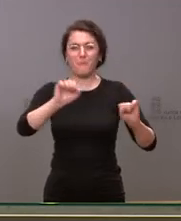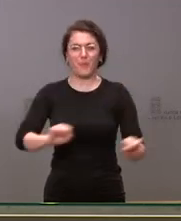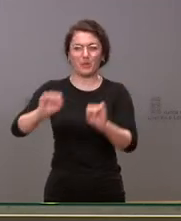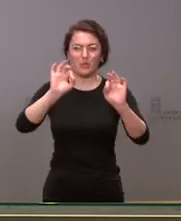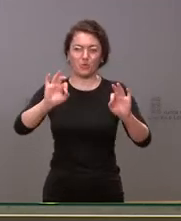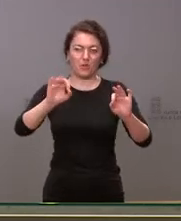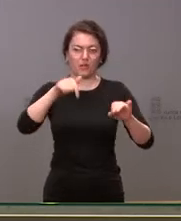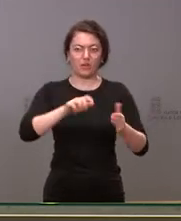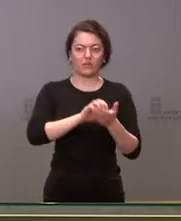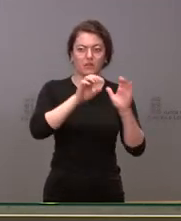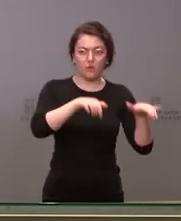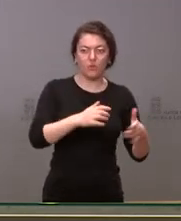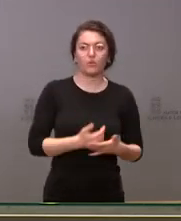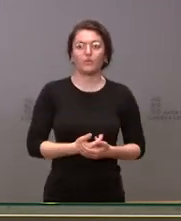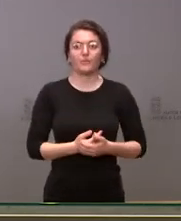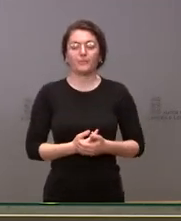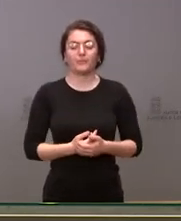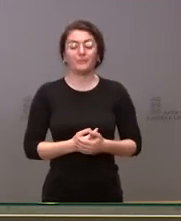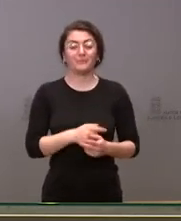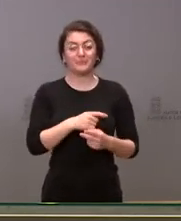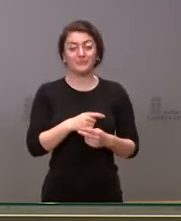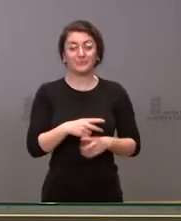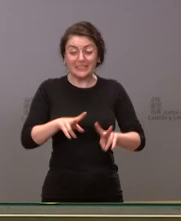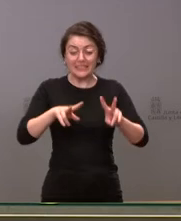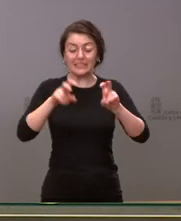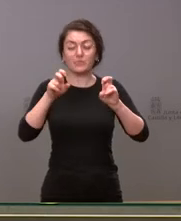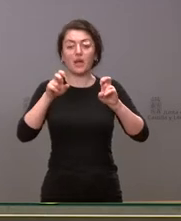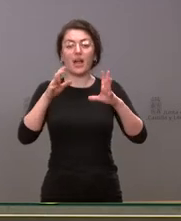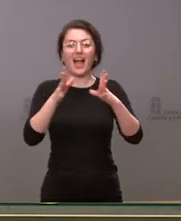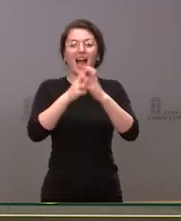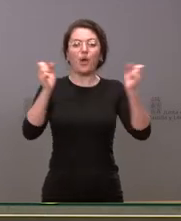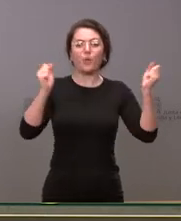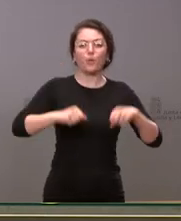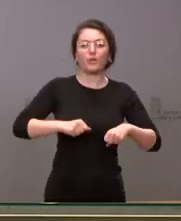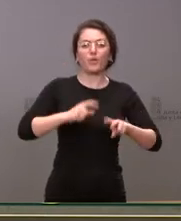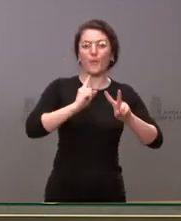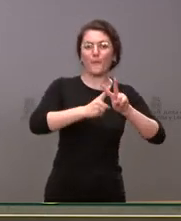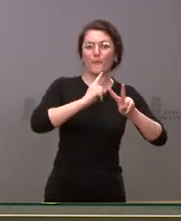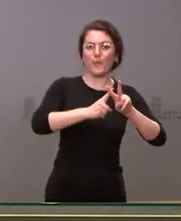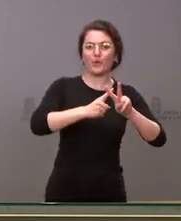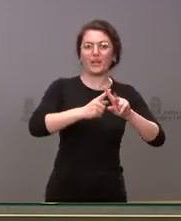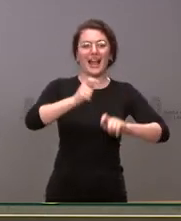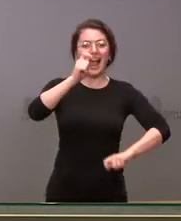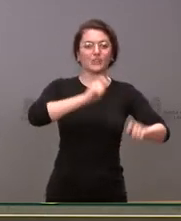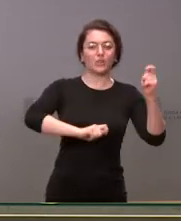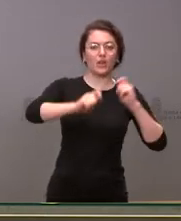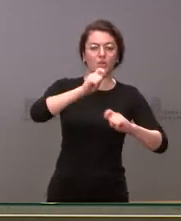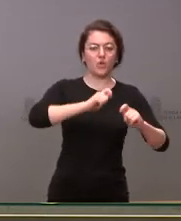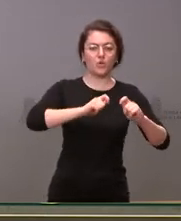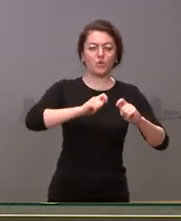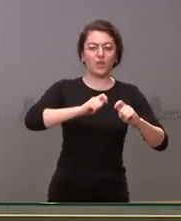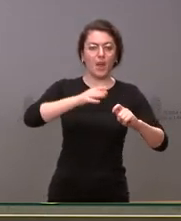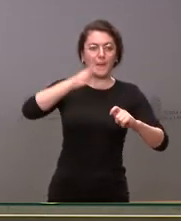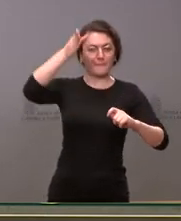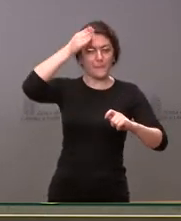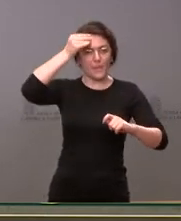en relación al acuerdo con Vox las asociaciones de memoria histórica se han quejado de